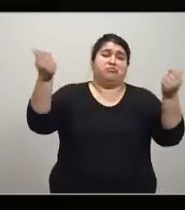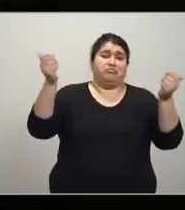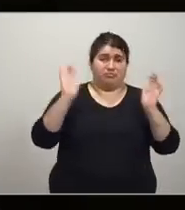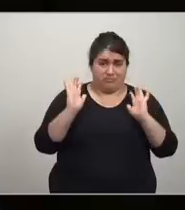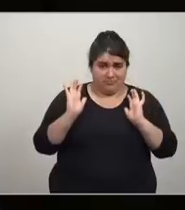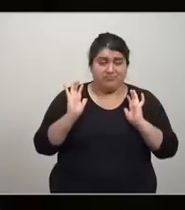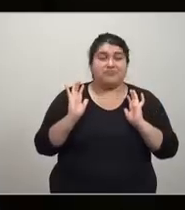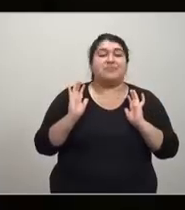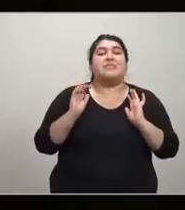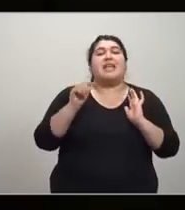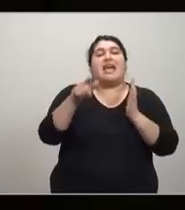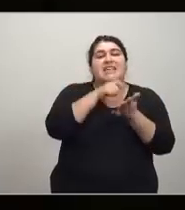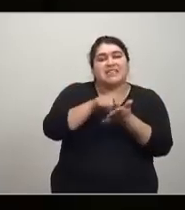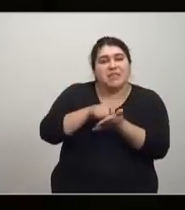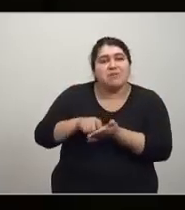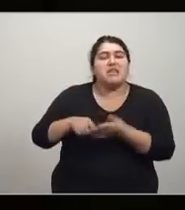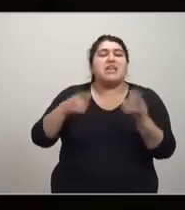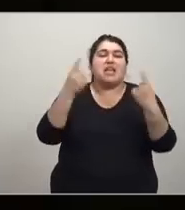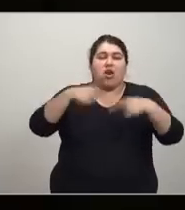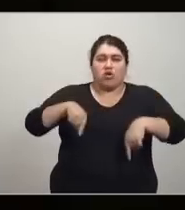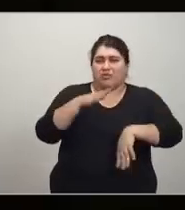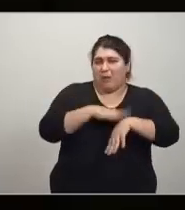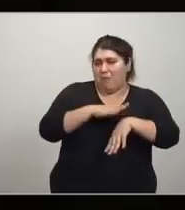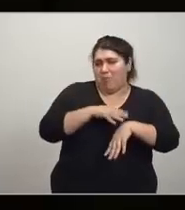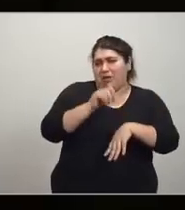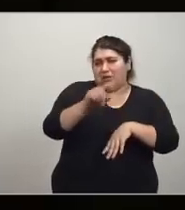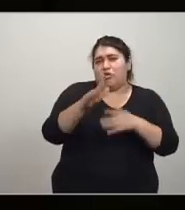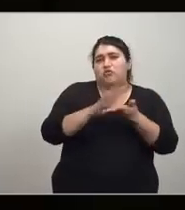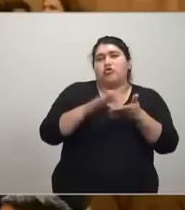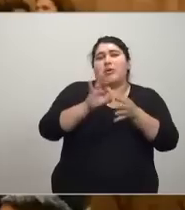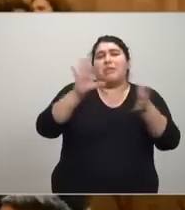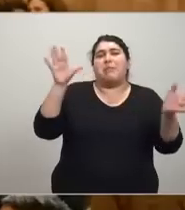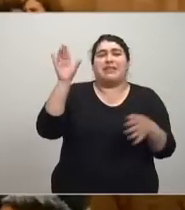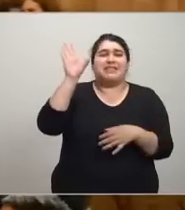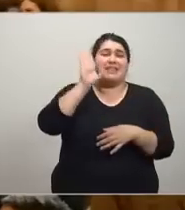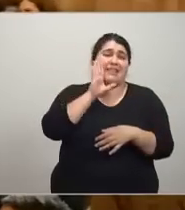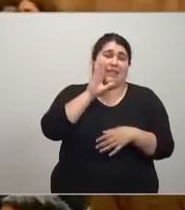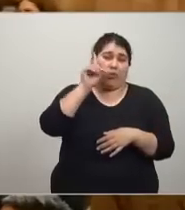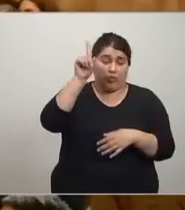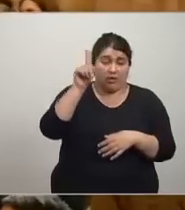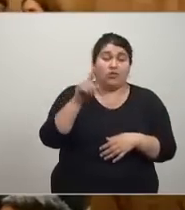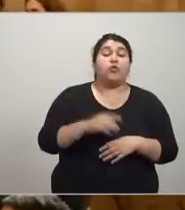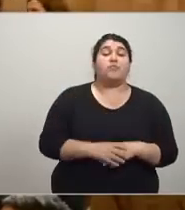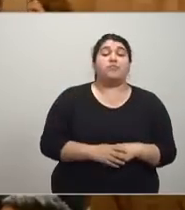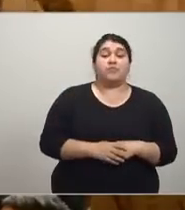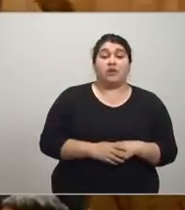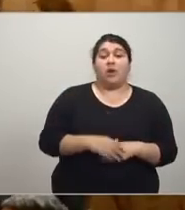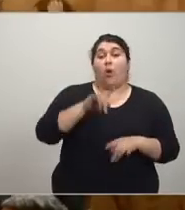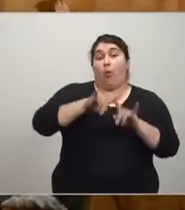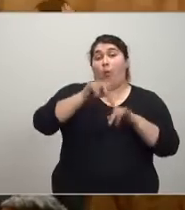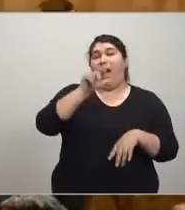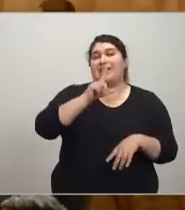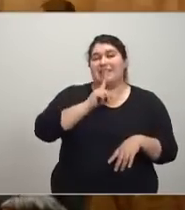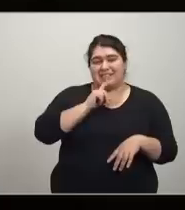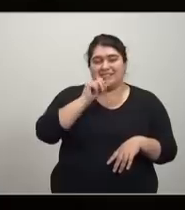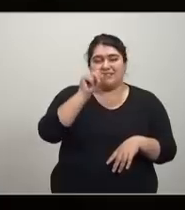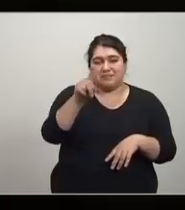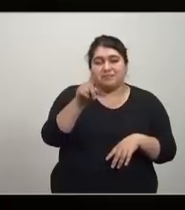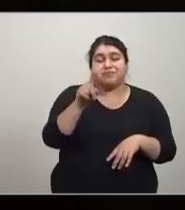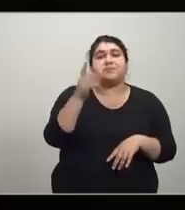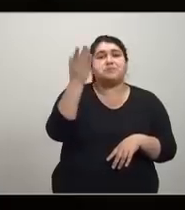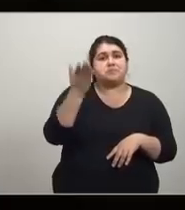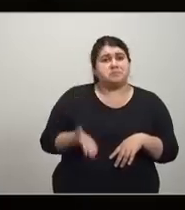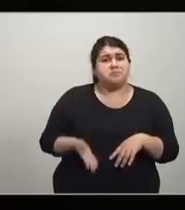ilustración escribía en el momento de la declaración de independencia de Estados Unidos cuando James Watt y dije John Watt otra vez lo cansado que estaba